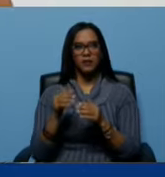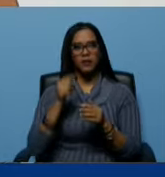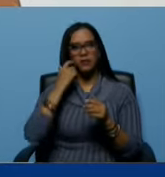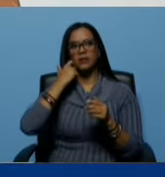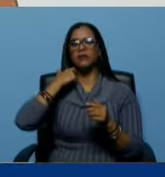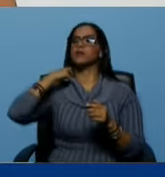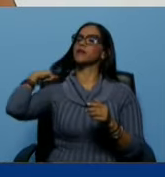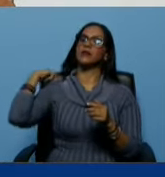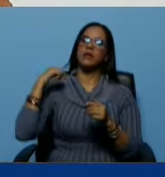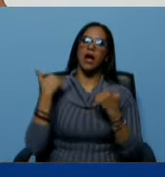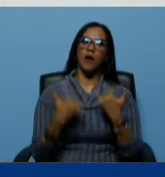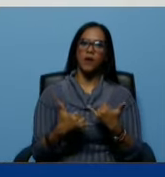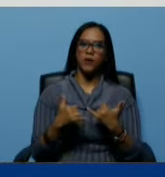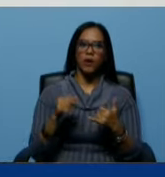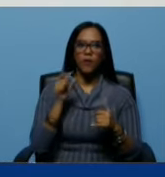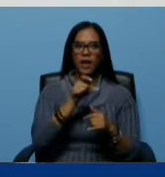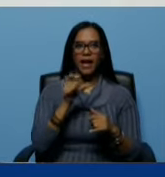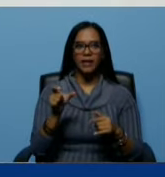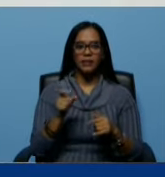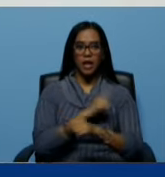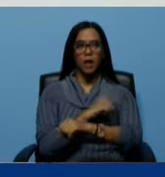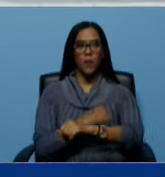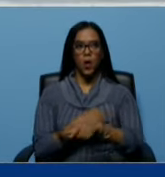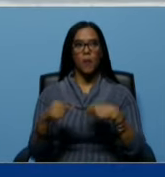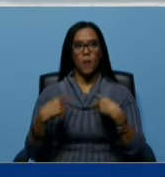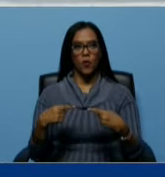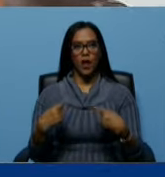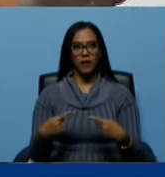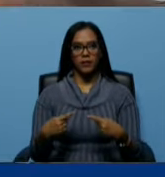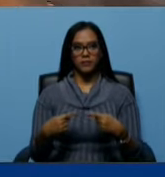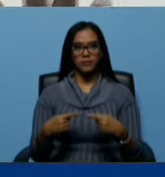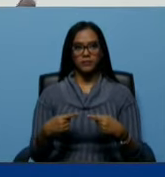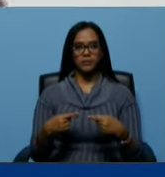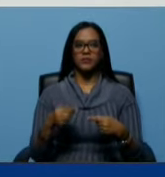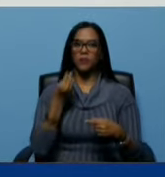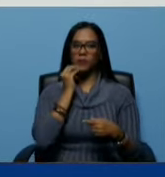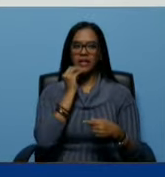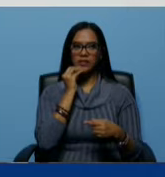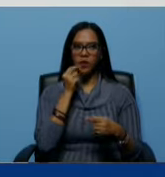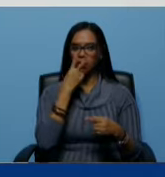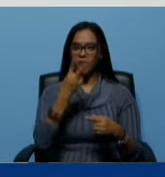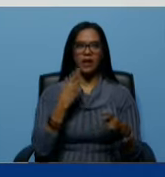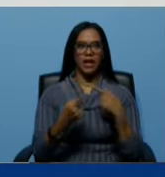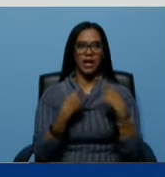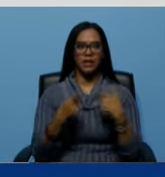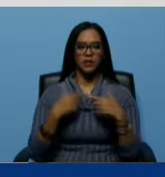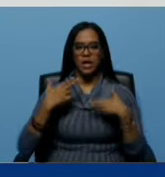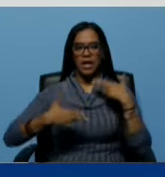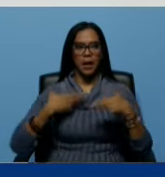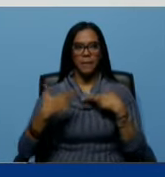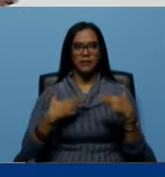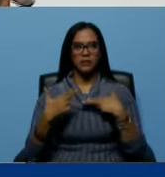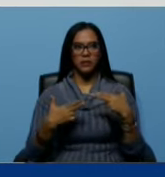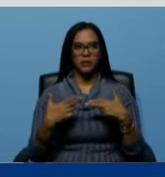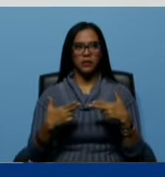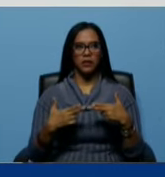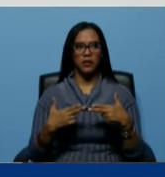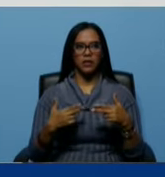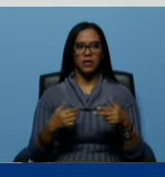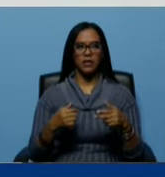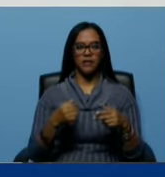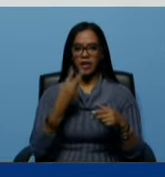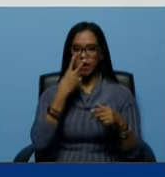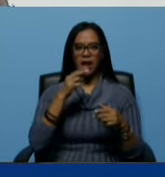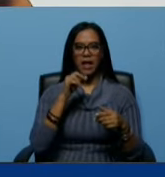una gente que ahora aquí habita el poder popular el poder popular resulta que los muchachos cuando vieron la cosa los criminales se pararon y vieron a la señora